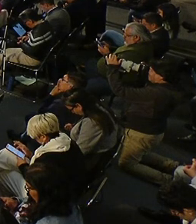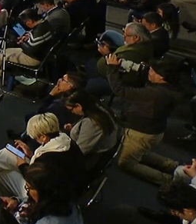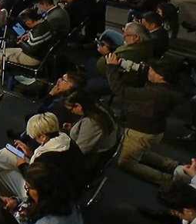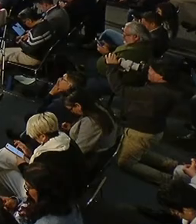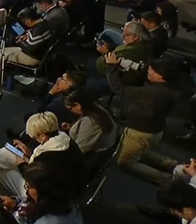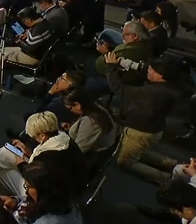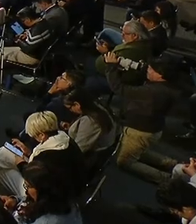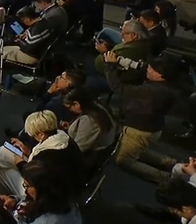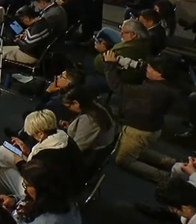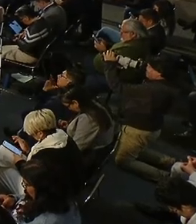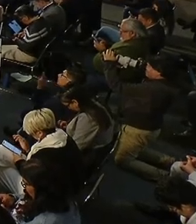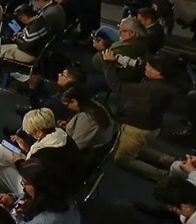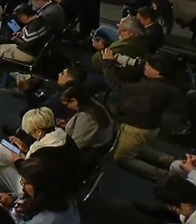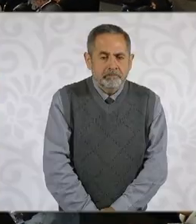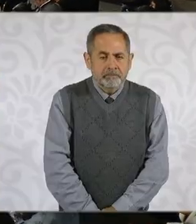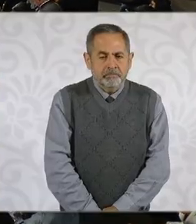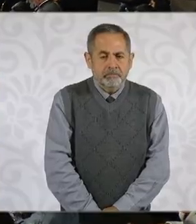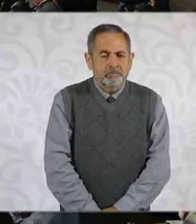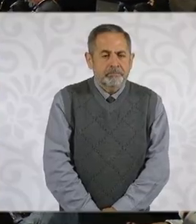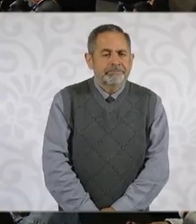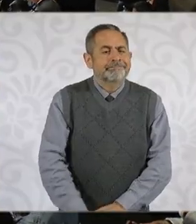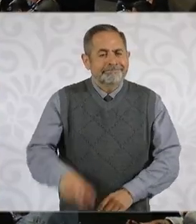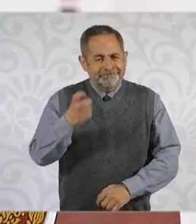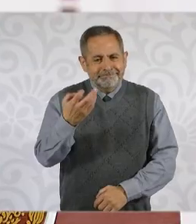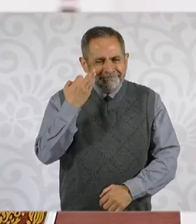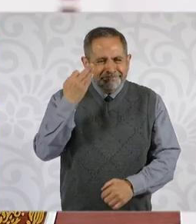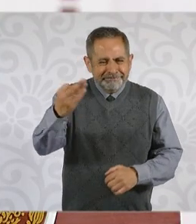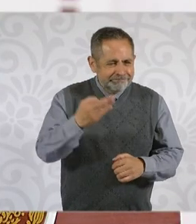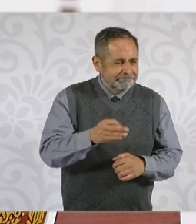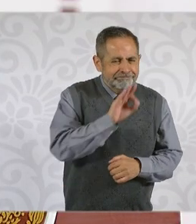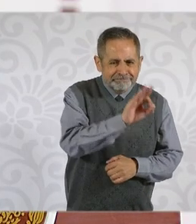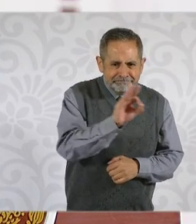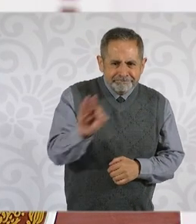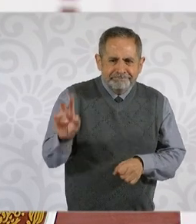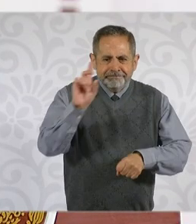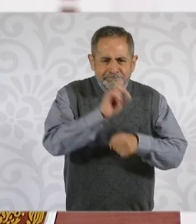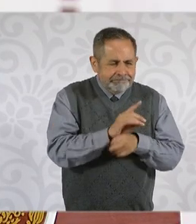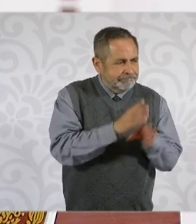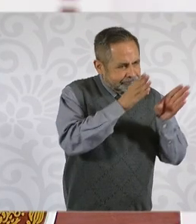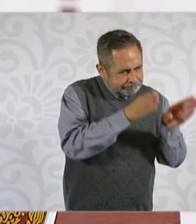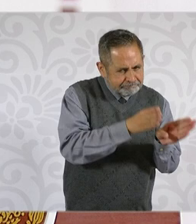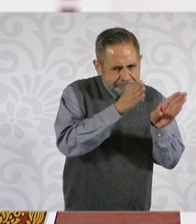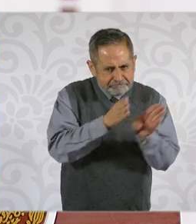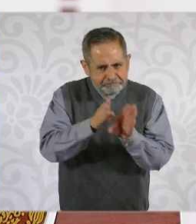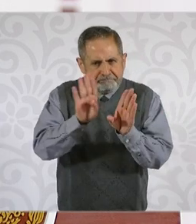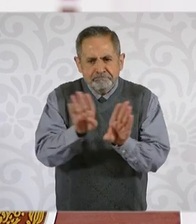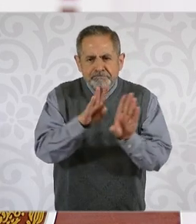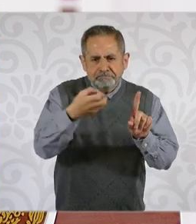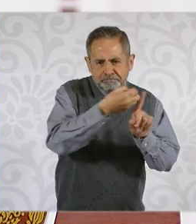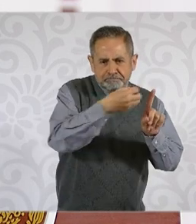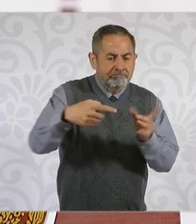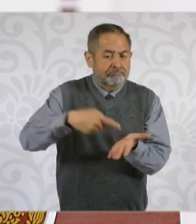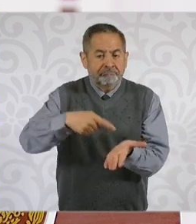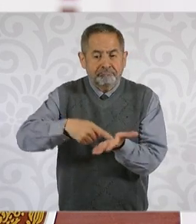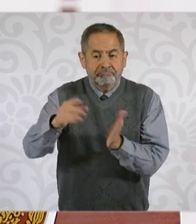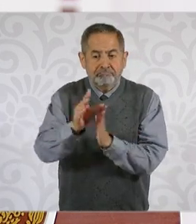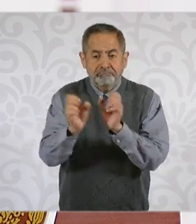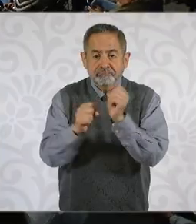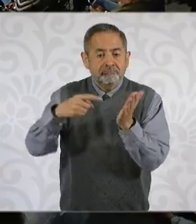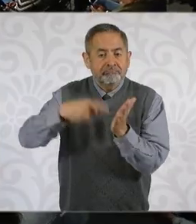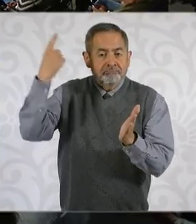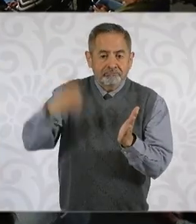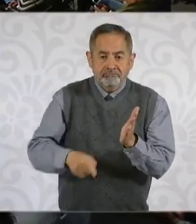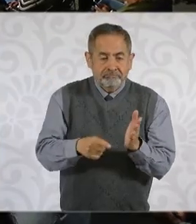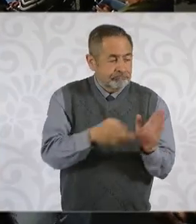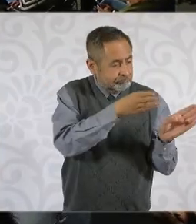Es un repaso a cómo vienen los tiempos de acuerdo a la Constitución, de acuerdo a la ley. Eso